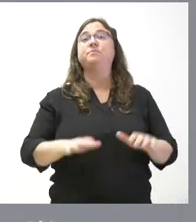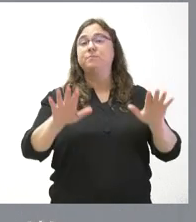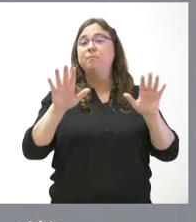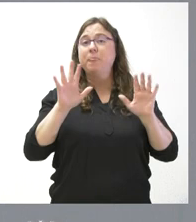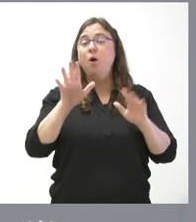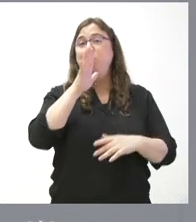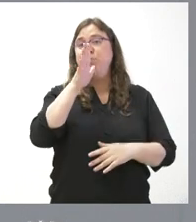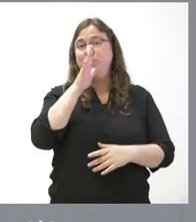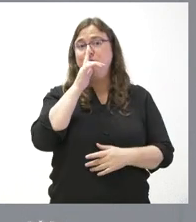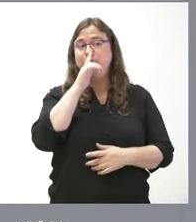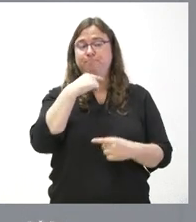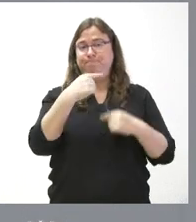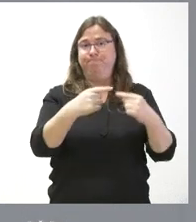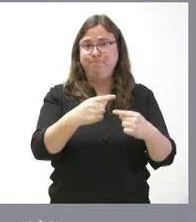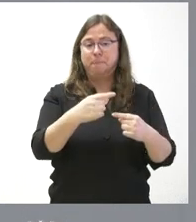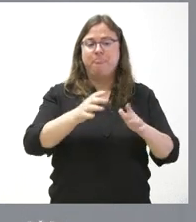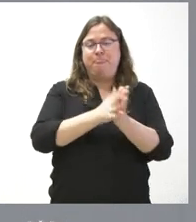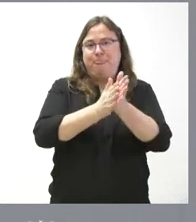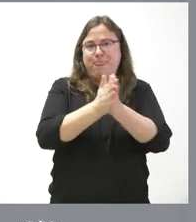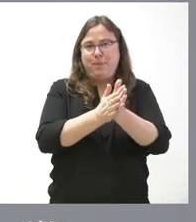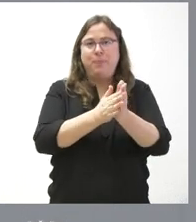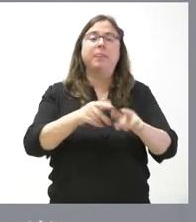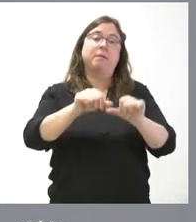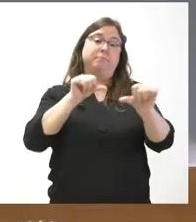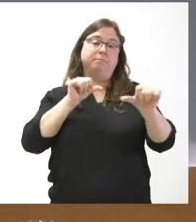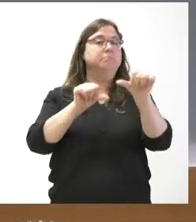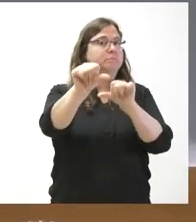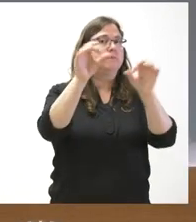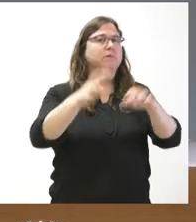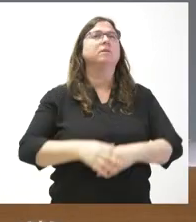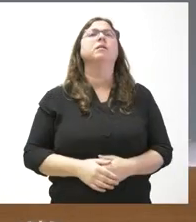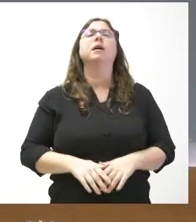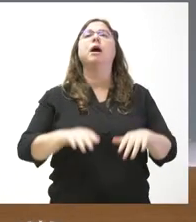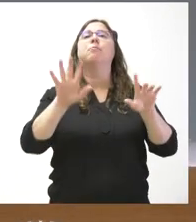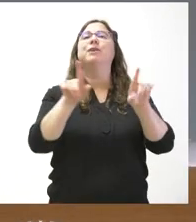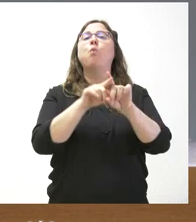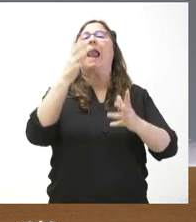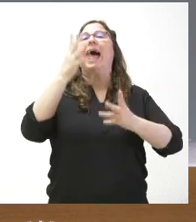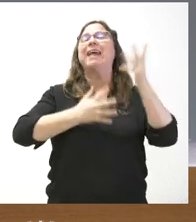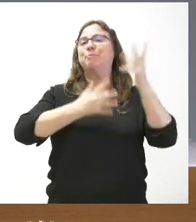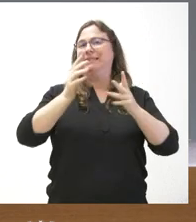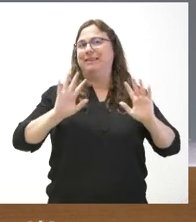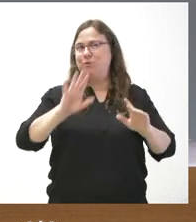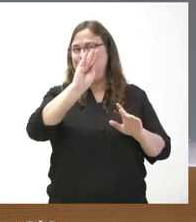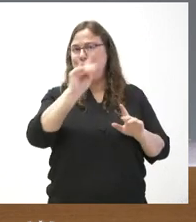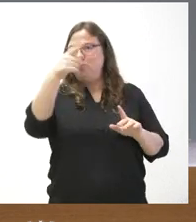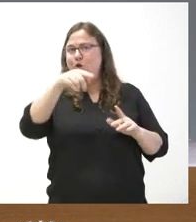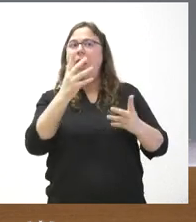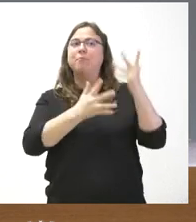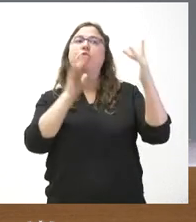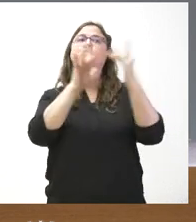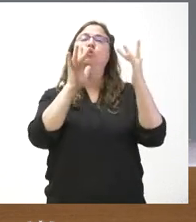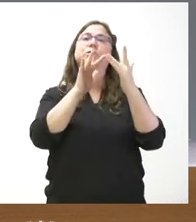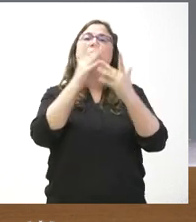ha movido siempre y el que nos va a mover también en este periodo. Sí, pero como Administración que está en contacto con la